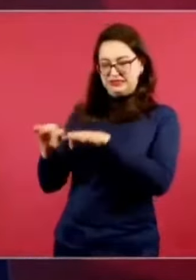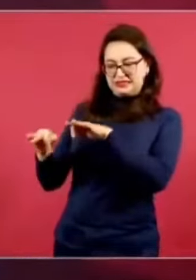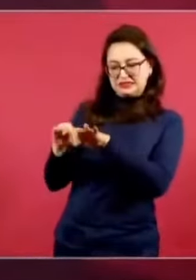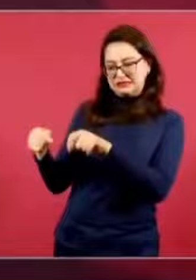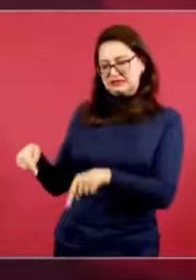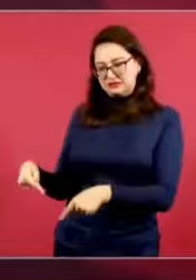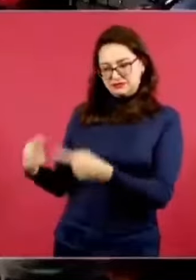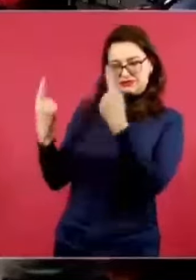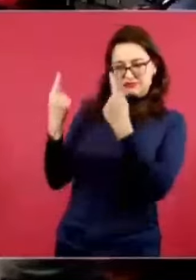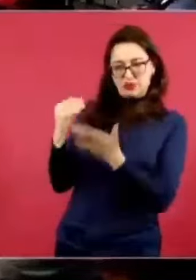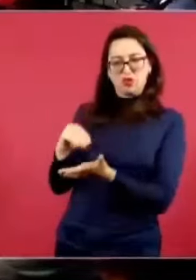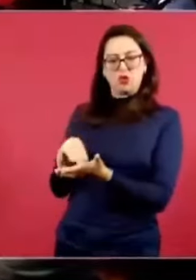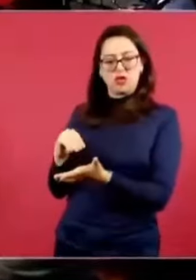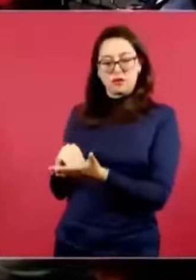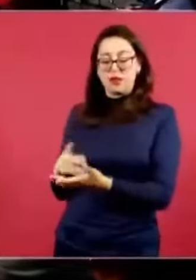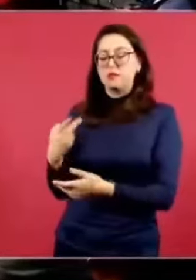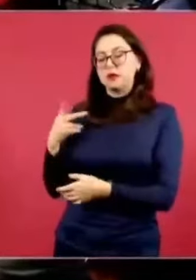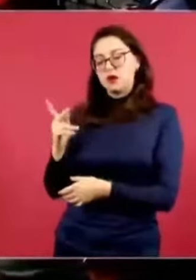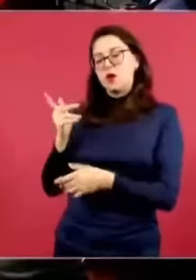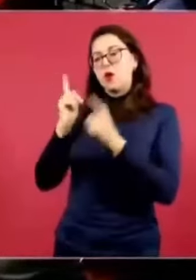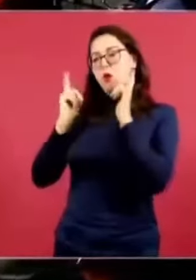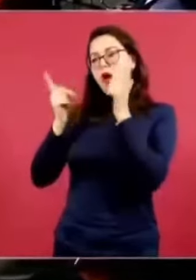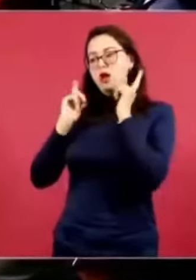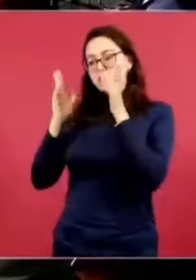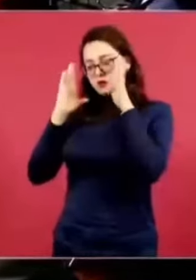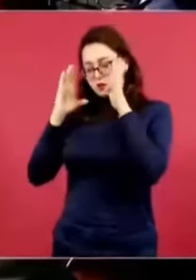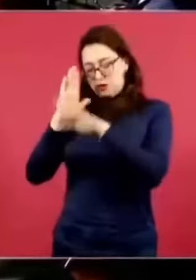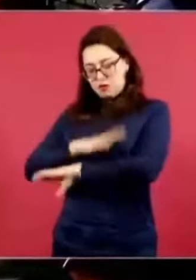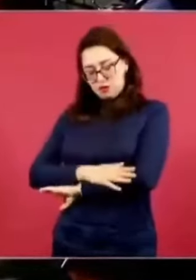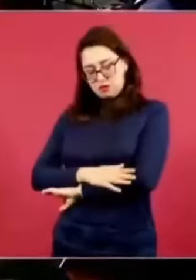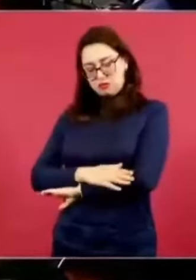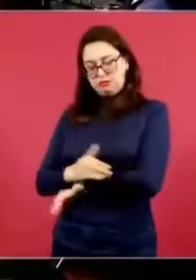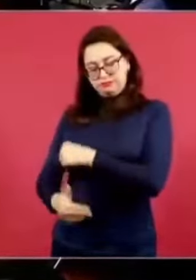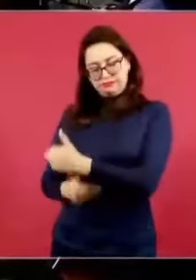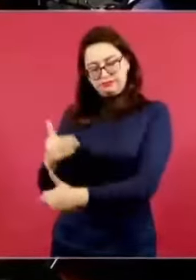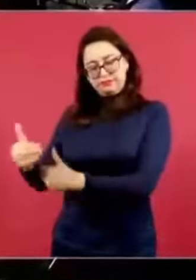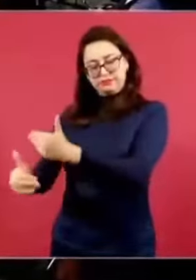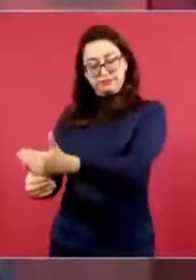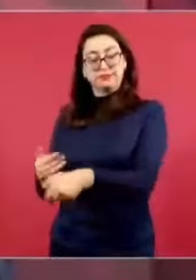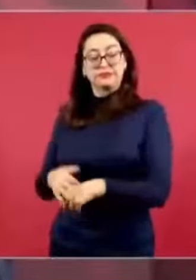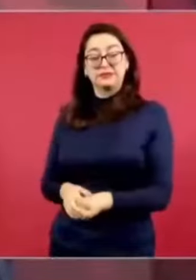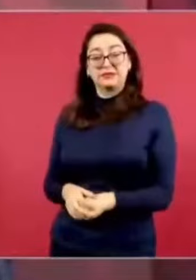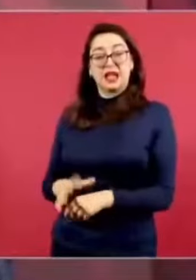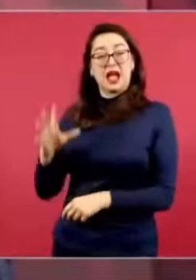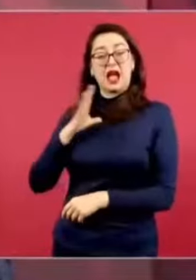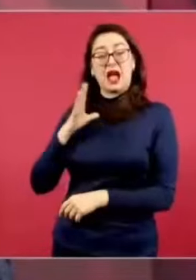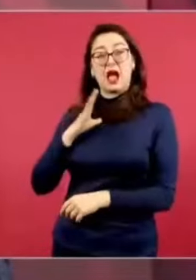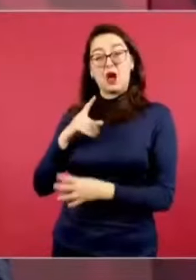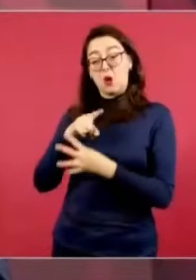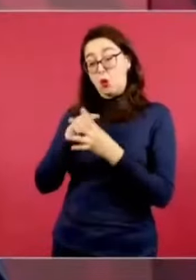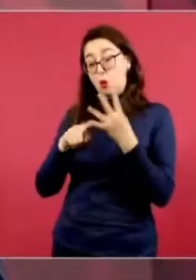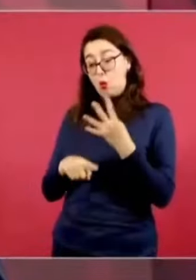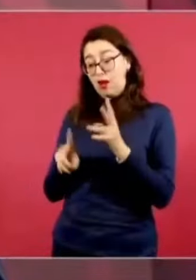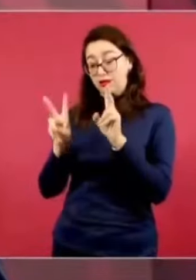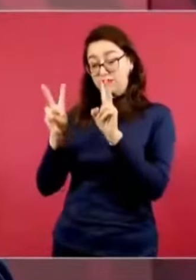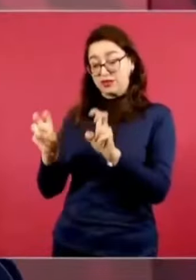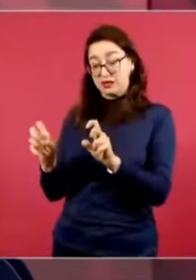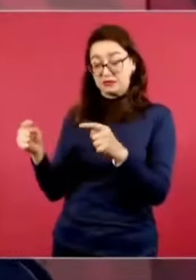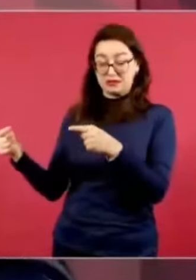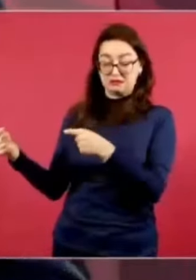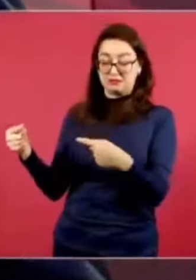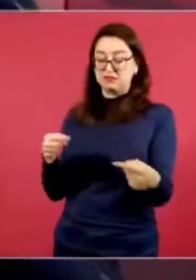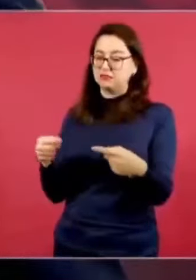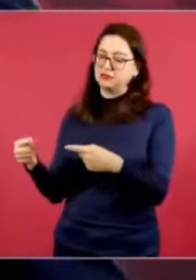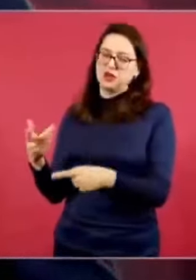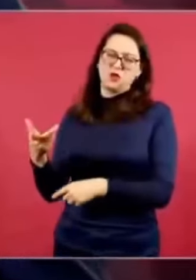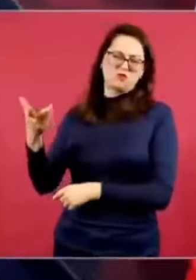avancemos. Hay como cuatro conflictos que vienen de tiempo atrás en